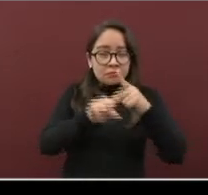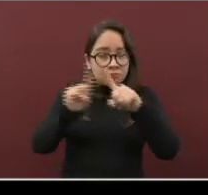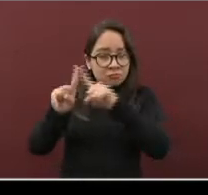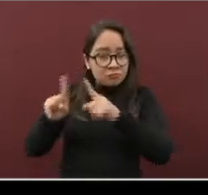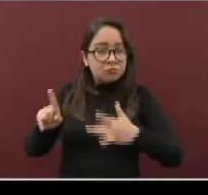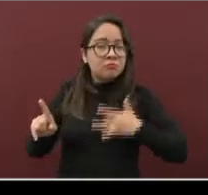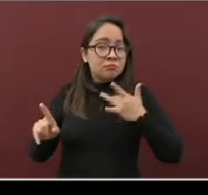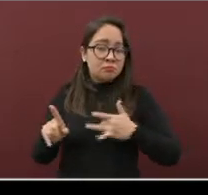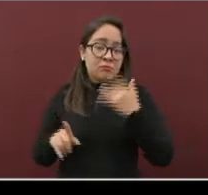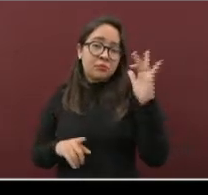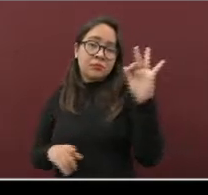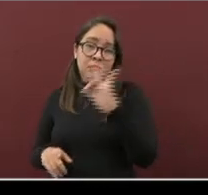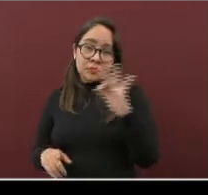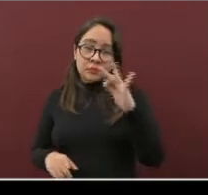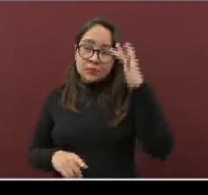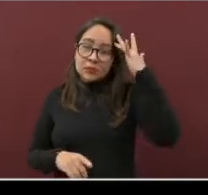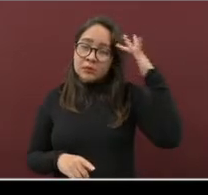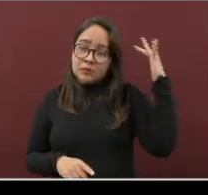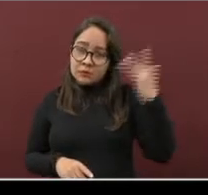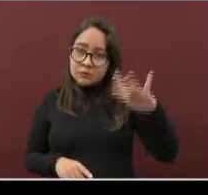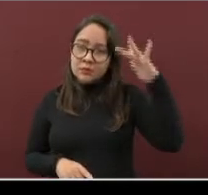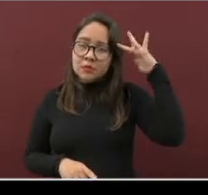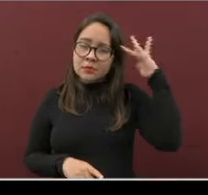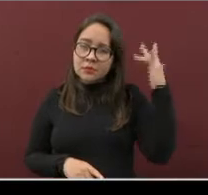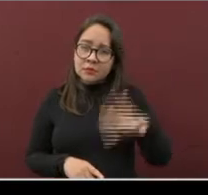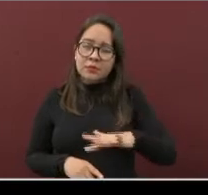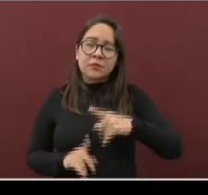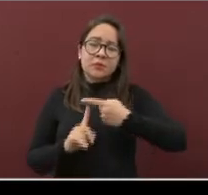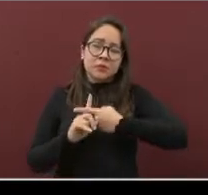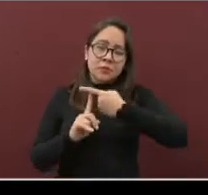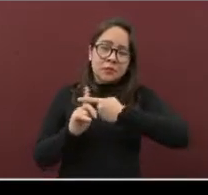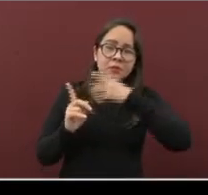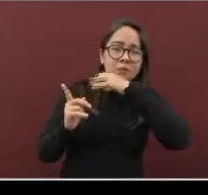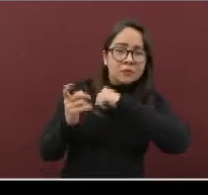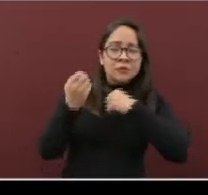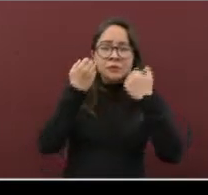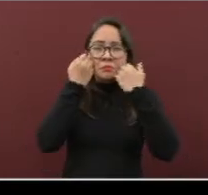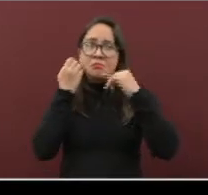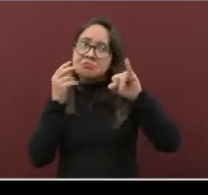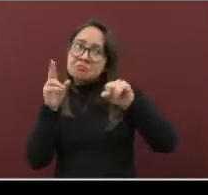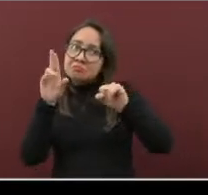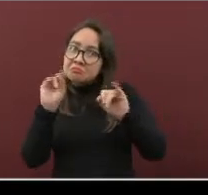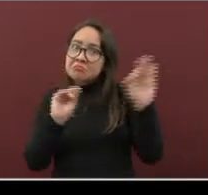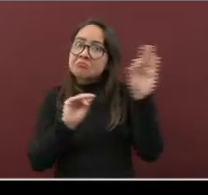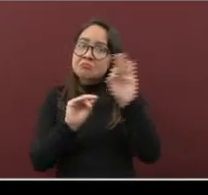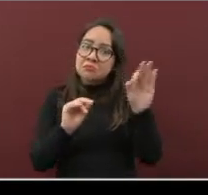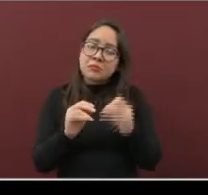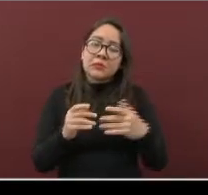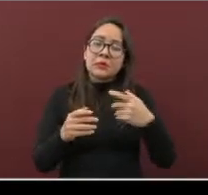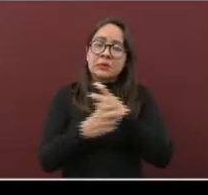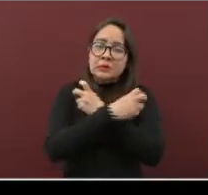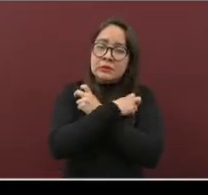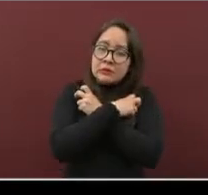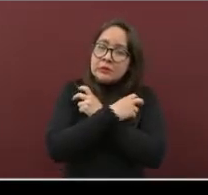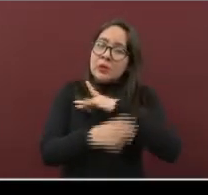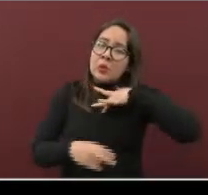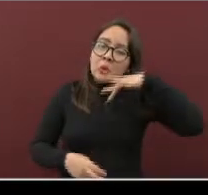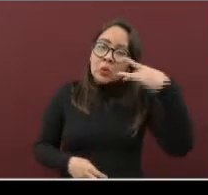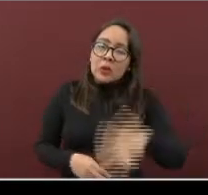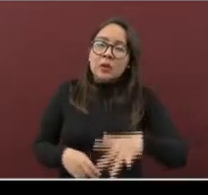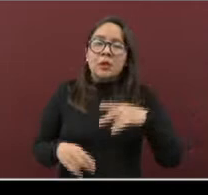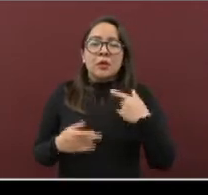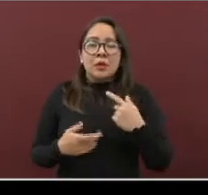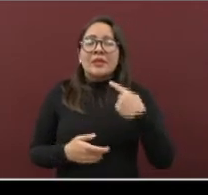presentarse dolor de cabeza, fiebre, aunque no siempre. Dolor de músculos, de huesos, de